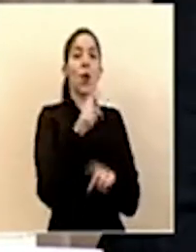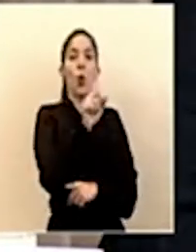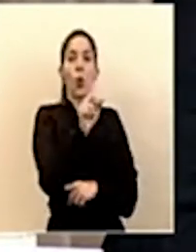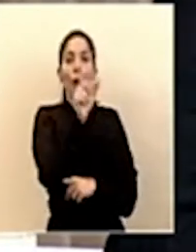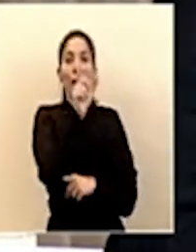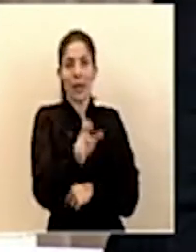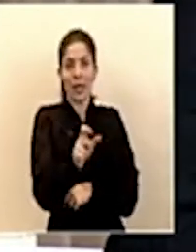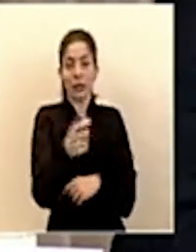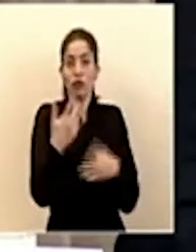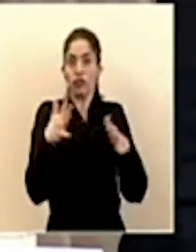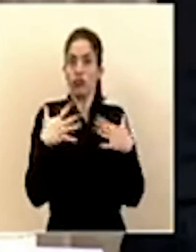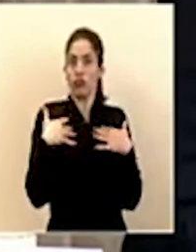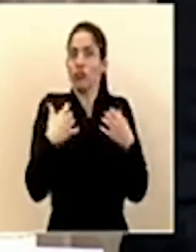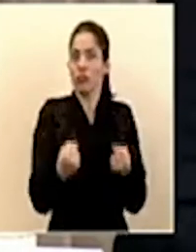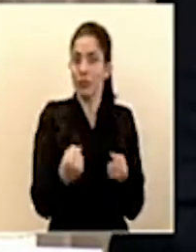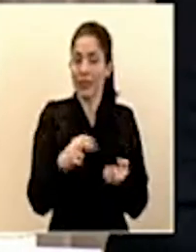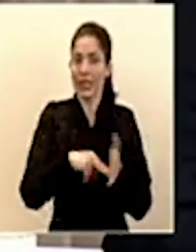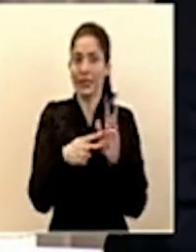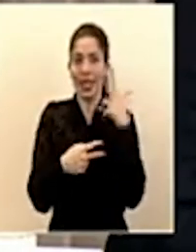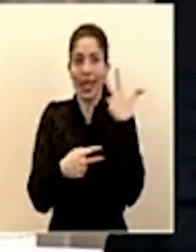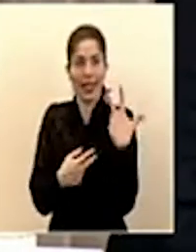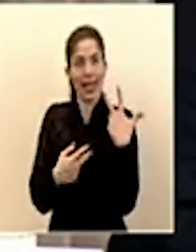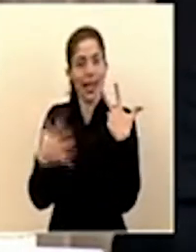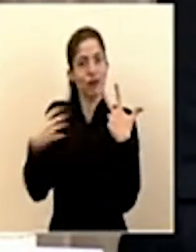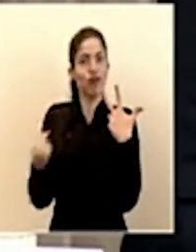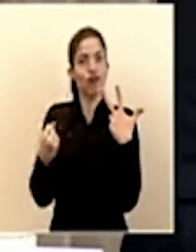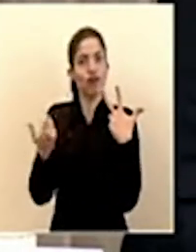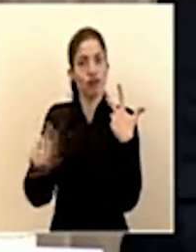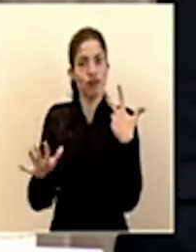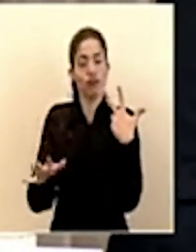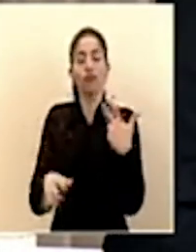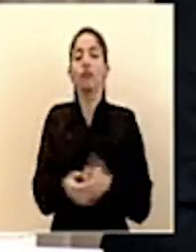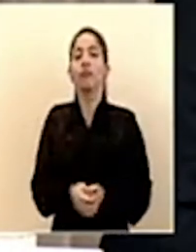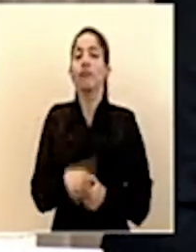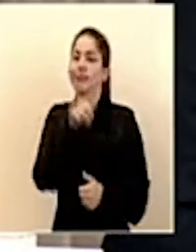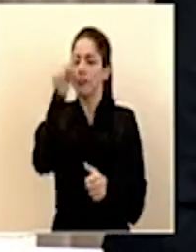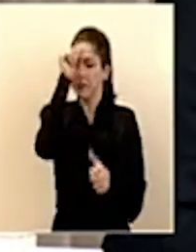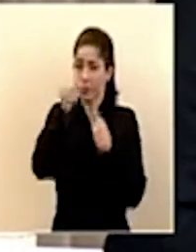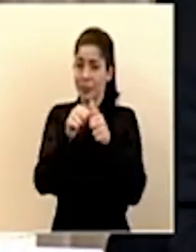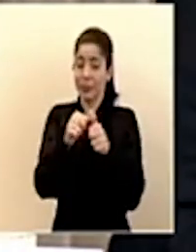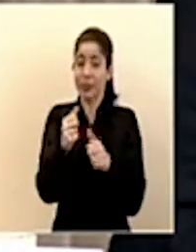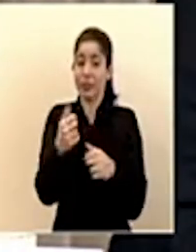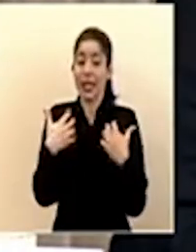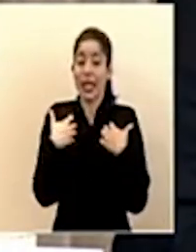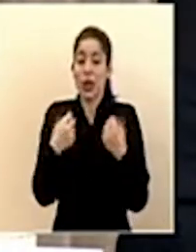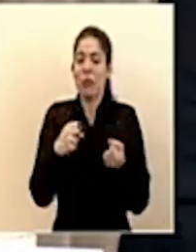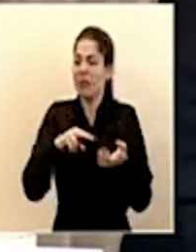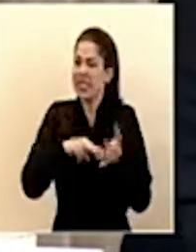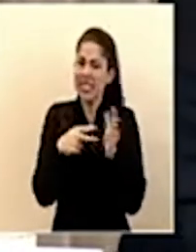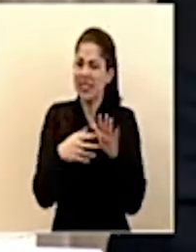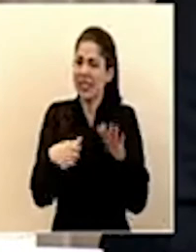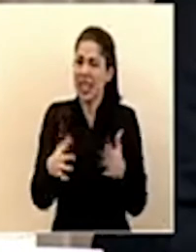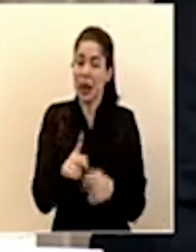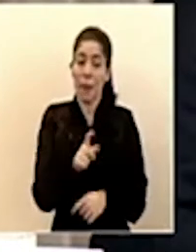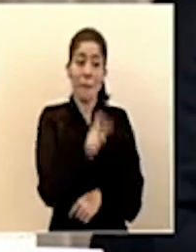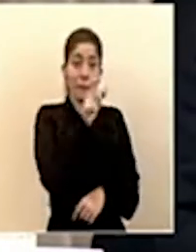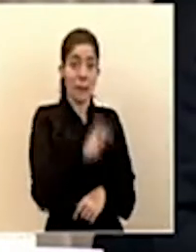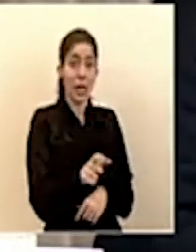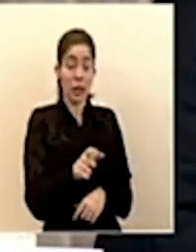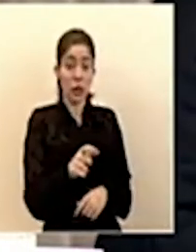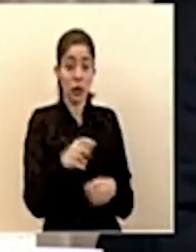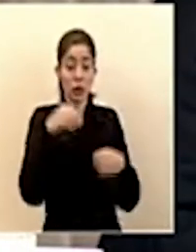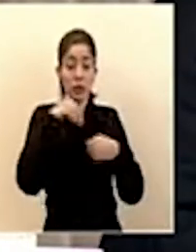más que se ha recuperado ya sumamos tres recuperados recordemos que el estatus de recuperado significa que la persona dejó